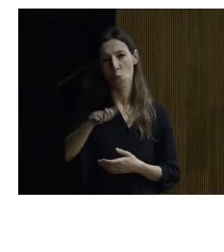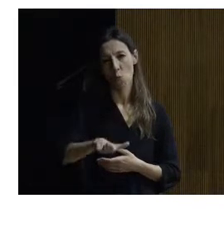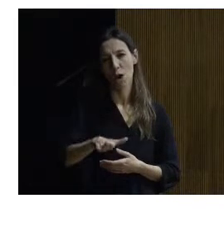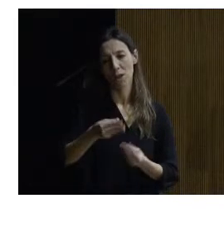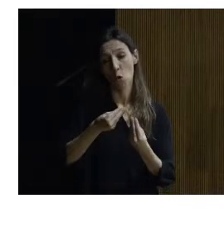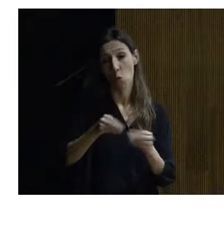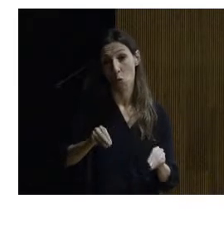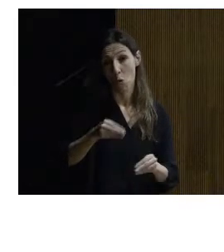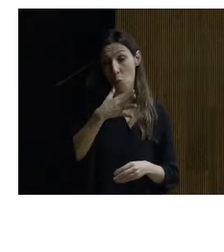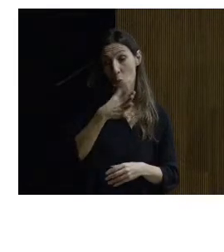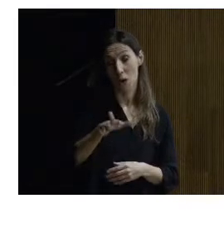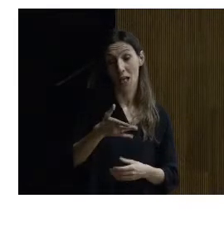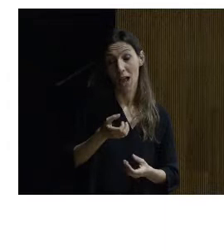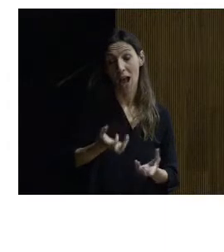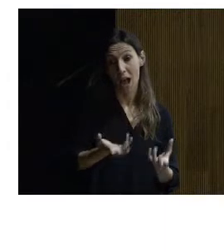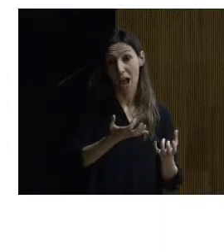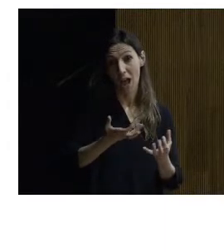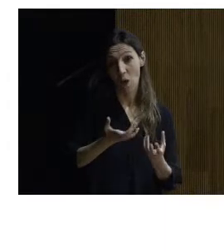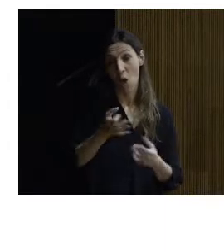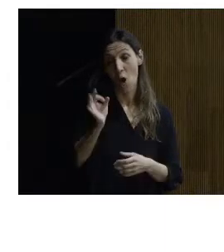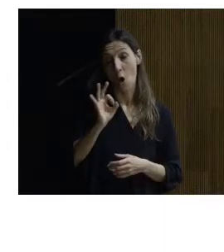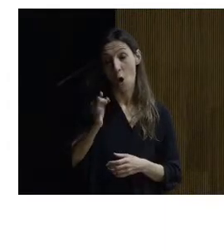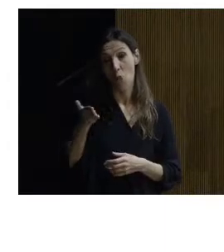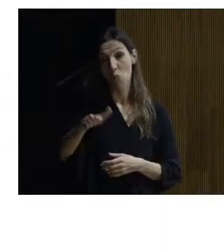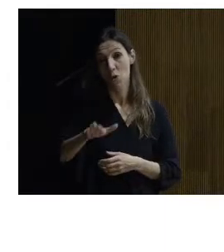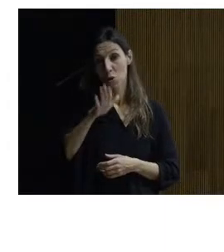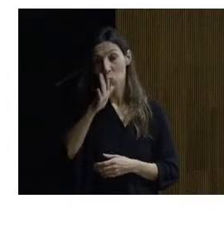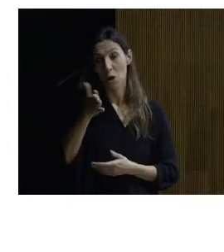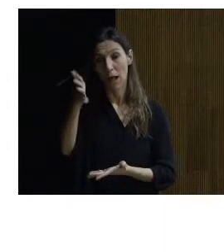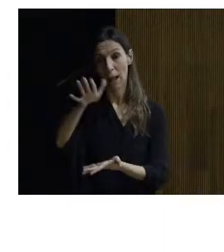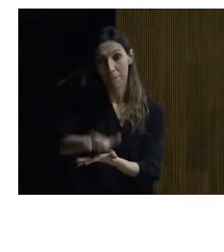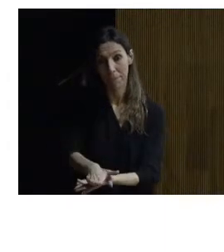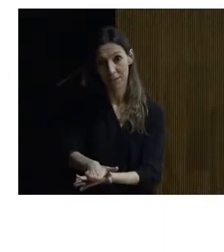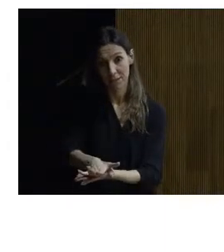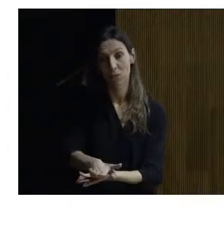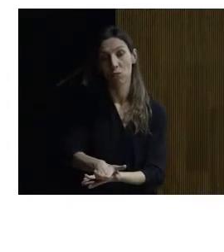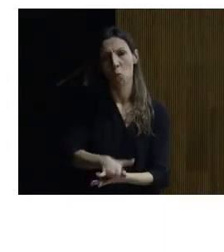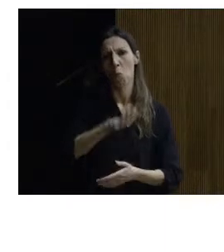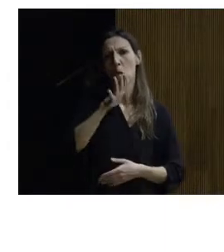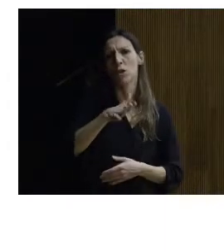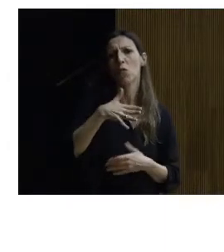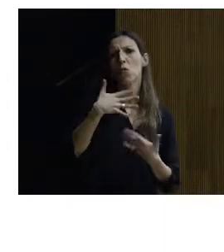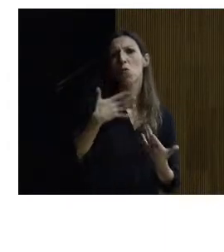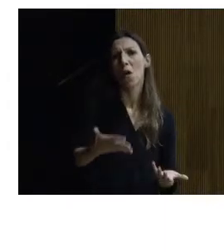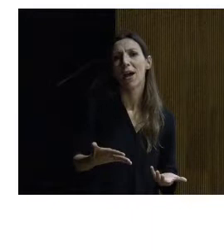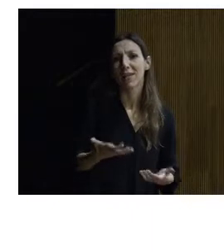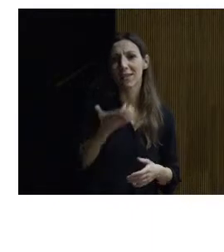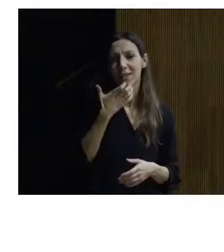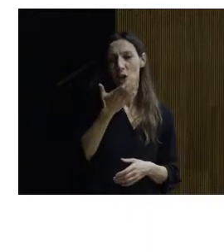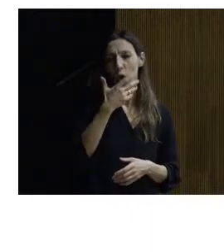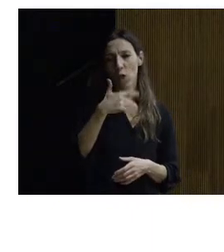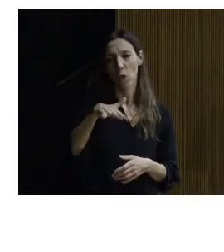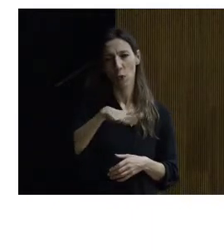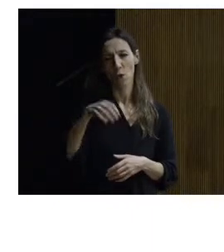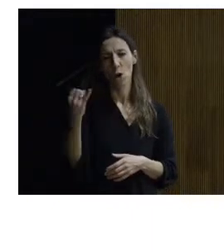pasados por agua o bien morían aplastados ¿por qué? porque si conocéis acá la de Júcar